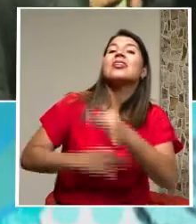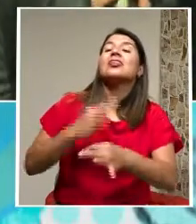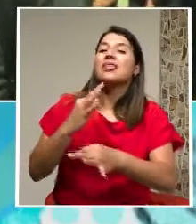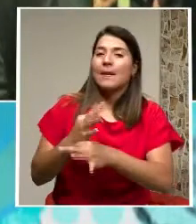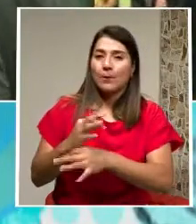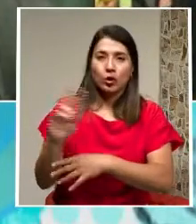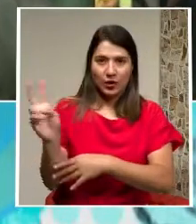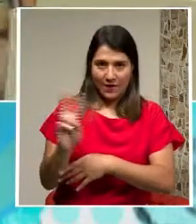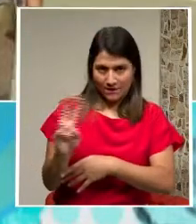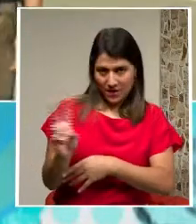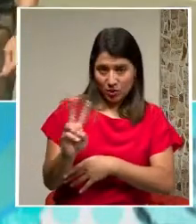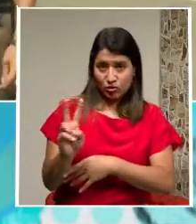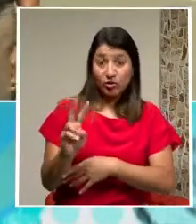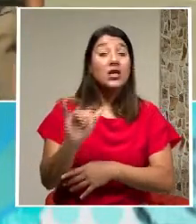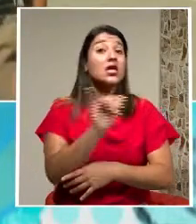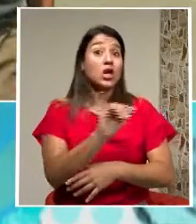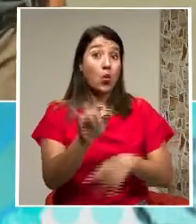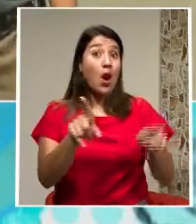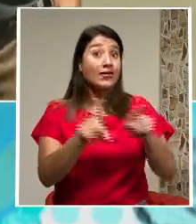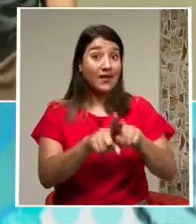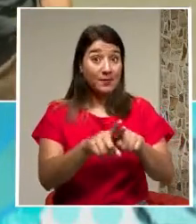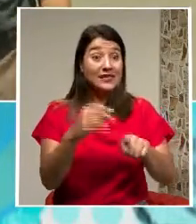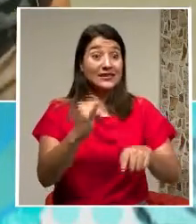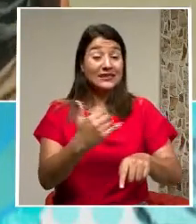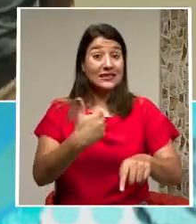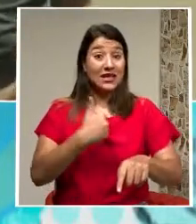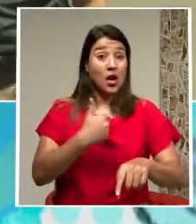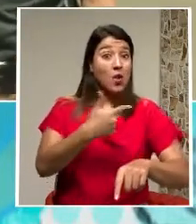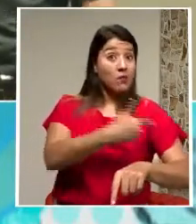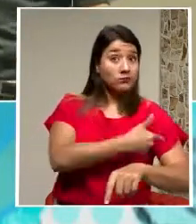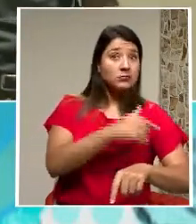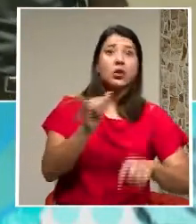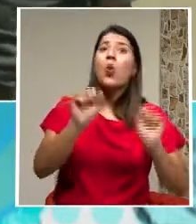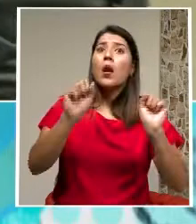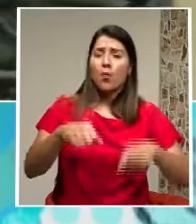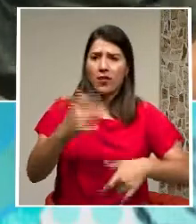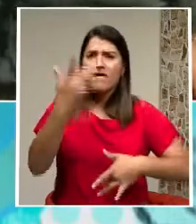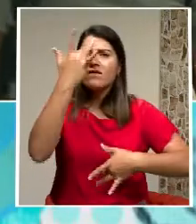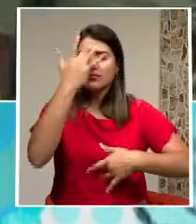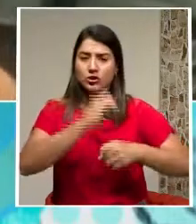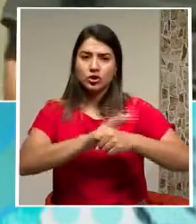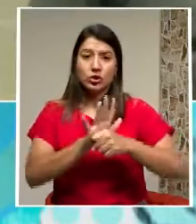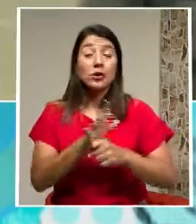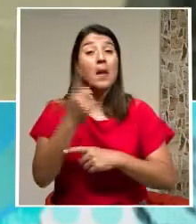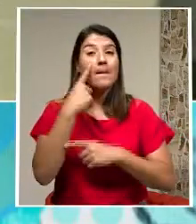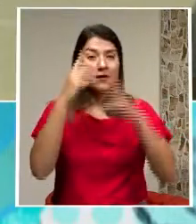O de ya haber estado infectado por el SARS-CoV-2 Veamos la siguiente información que hemos preparado